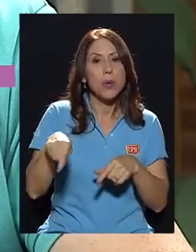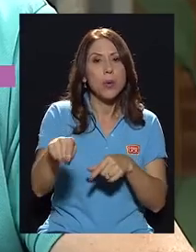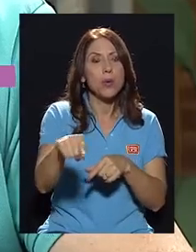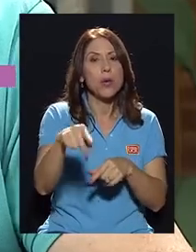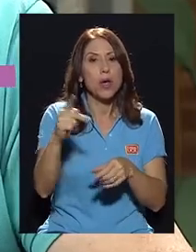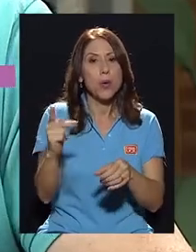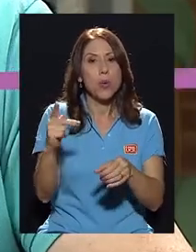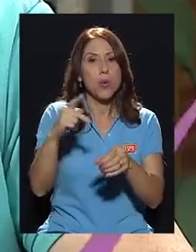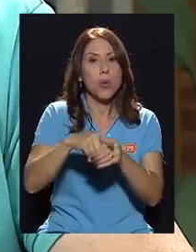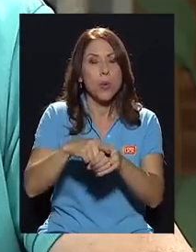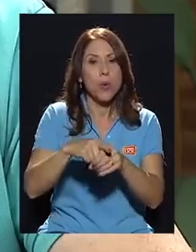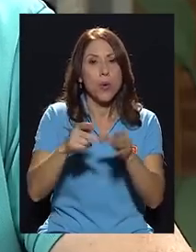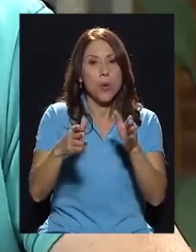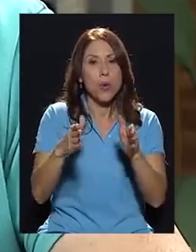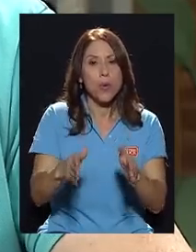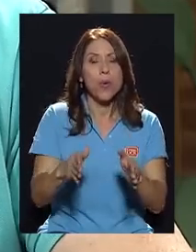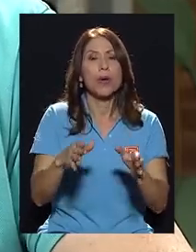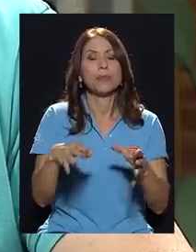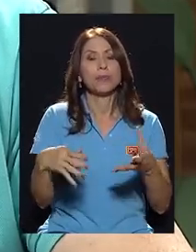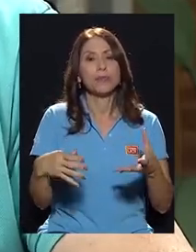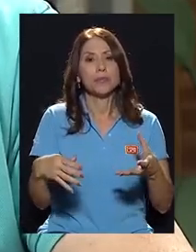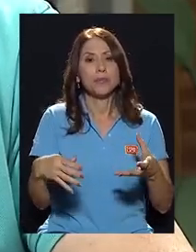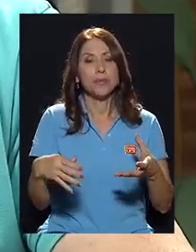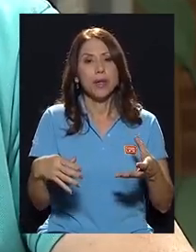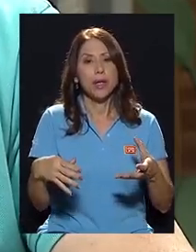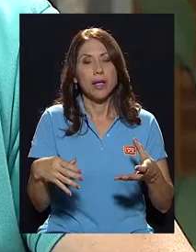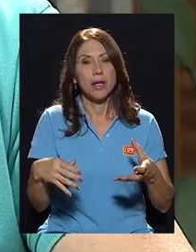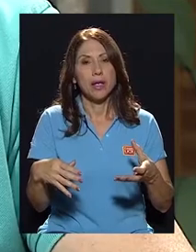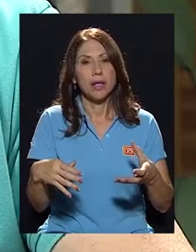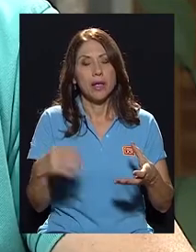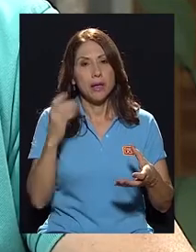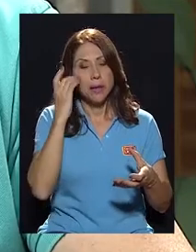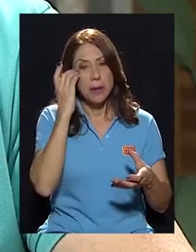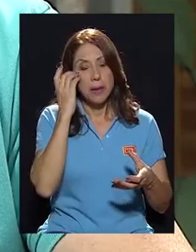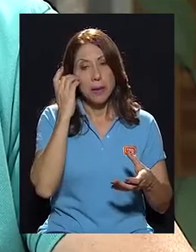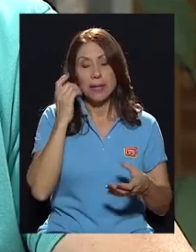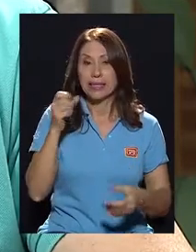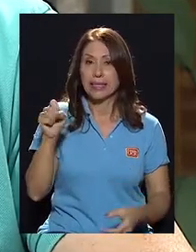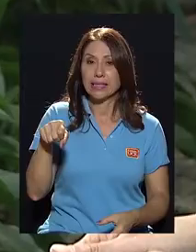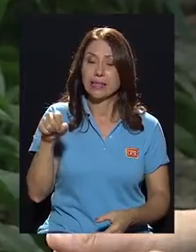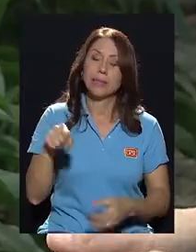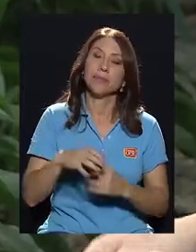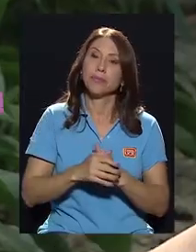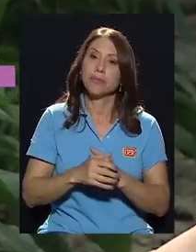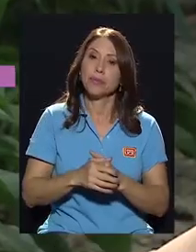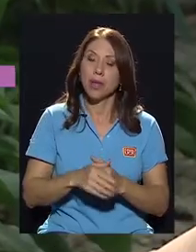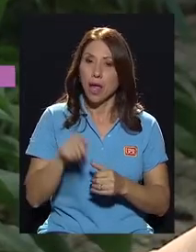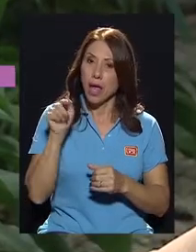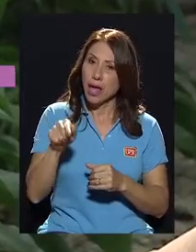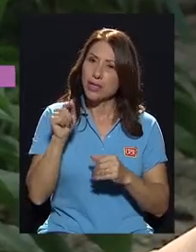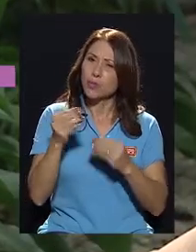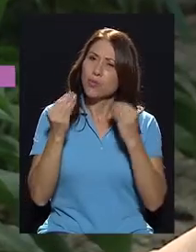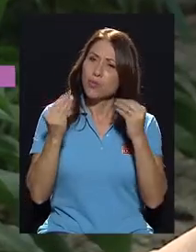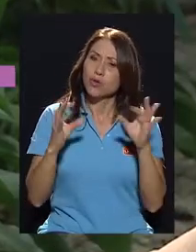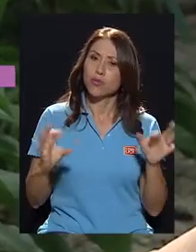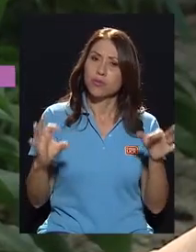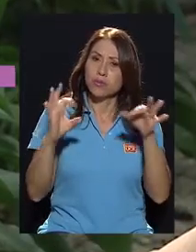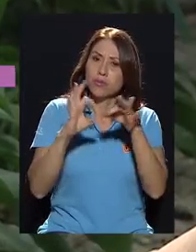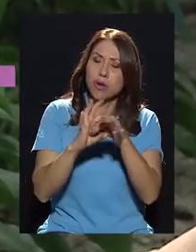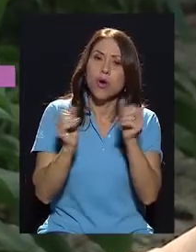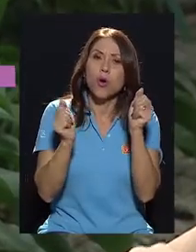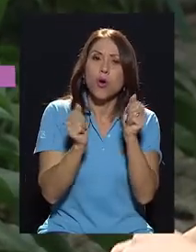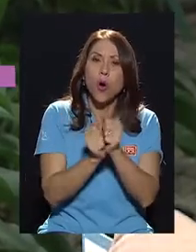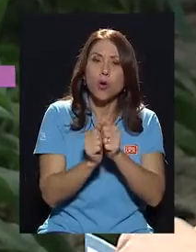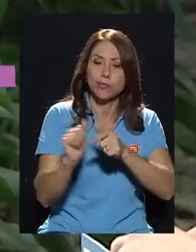de este conglomerado. Sí, claro. Eso tiene que ver mucho con la formación